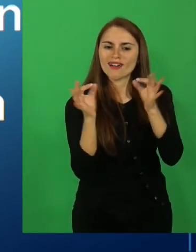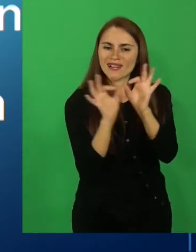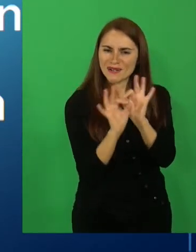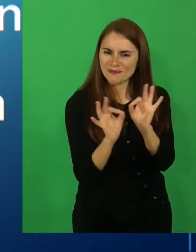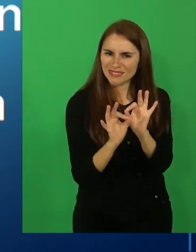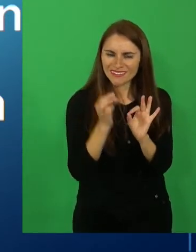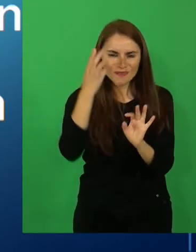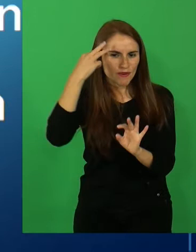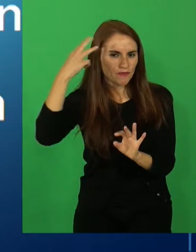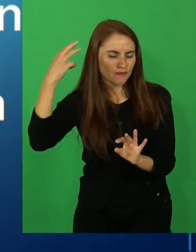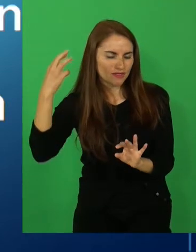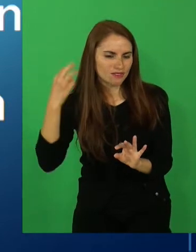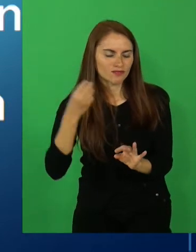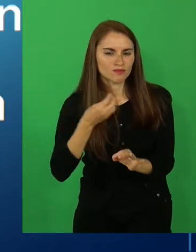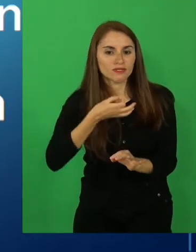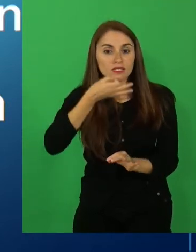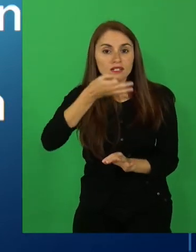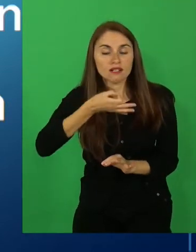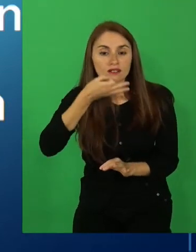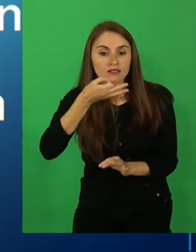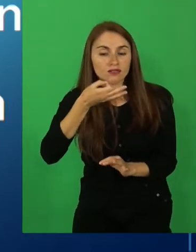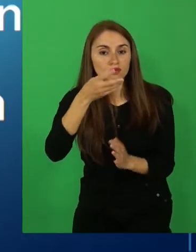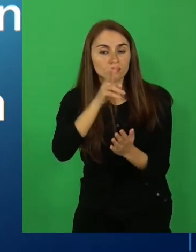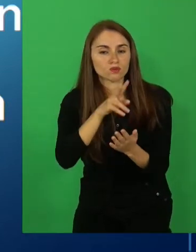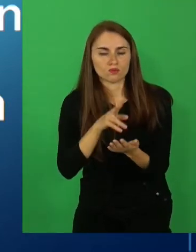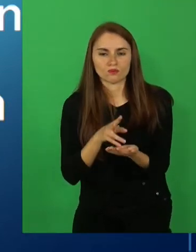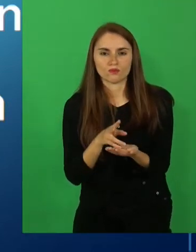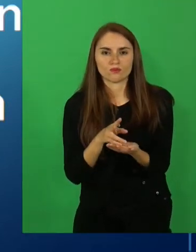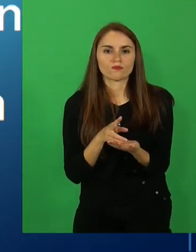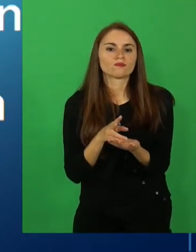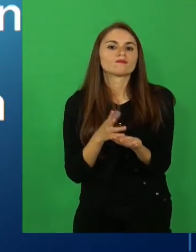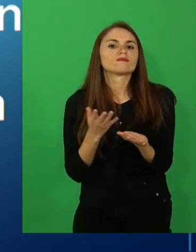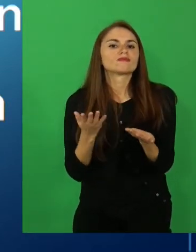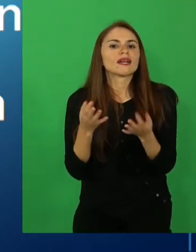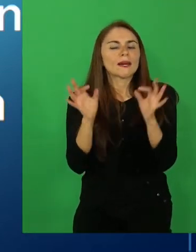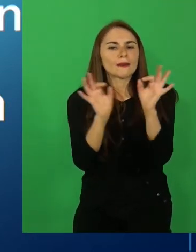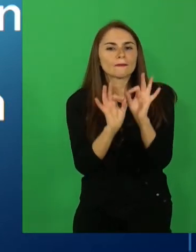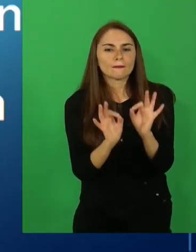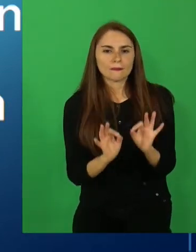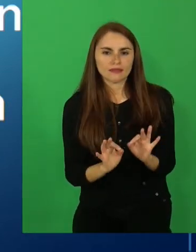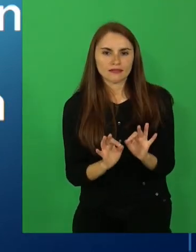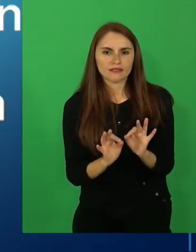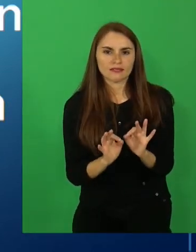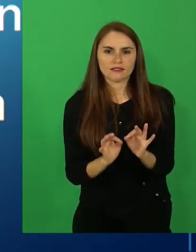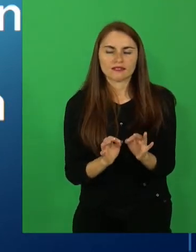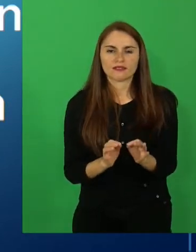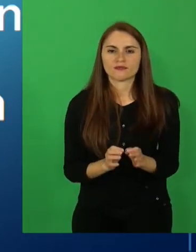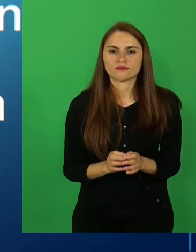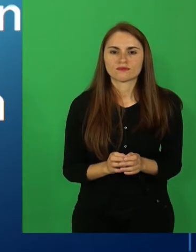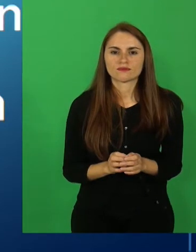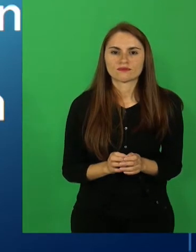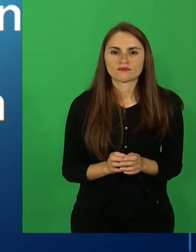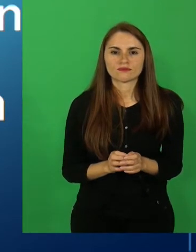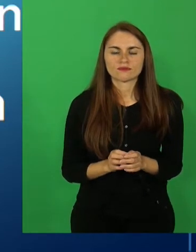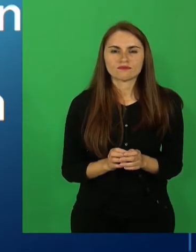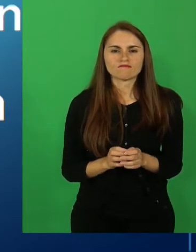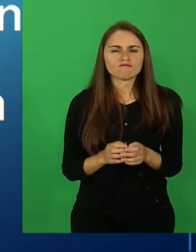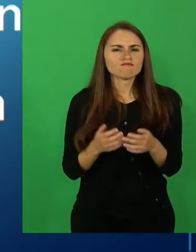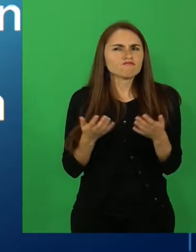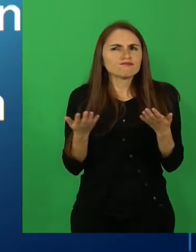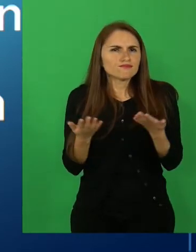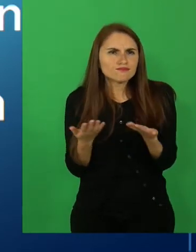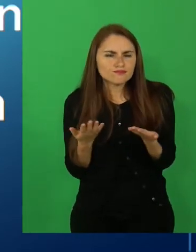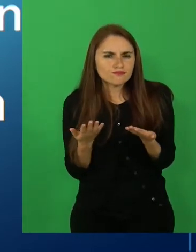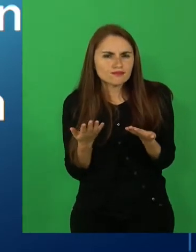narraciones que vienen a explicar cómo